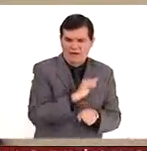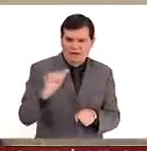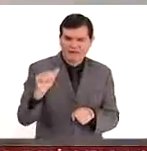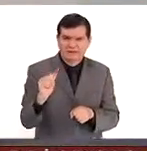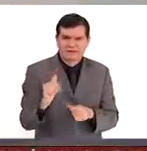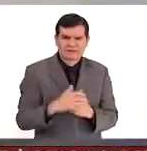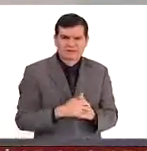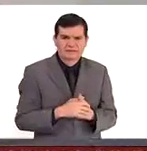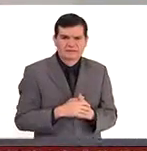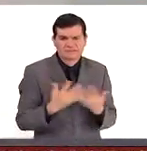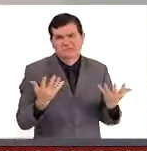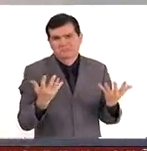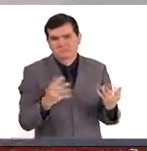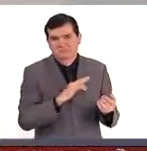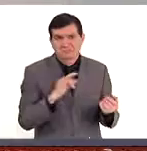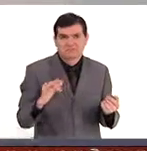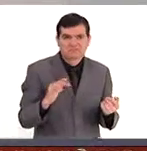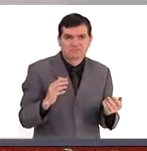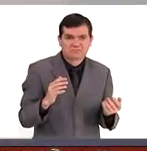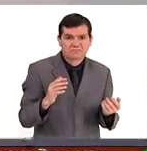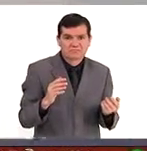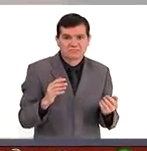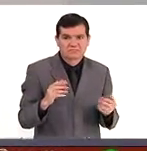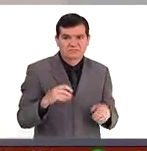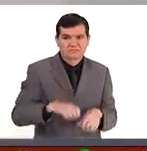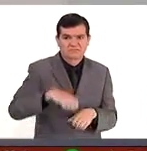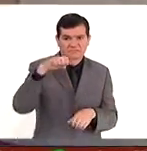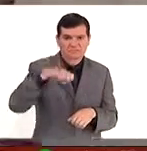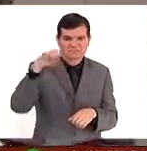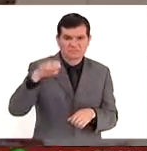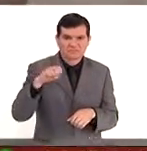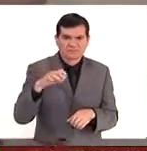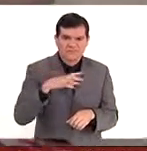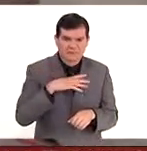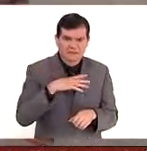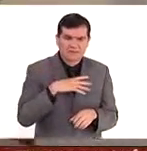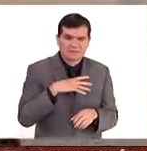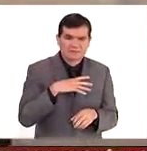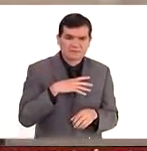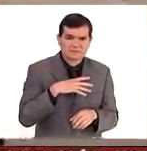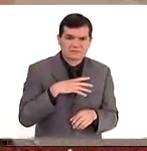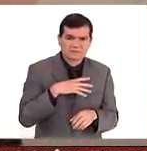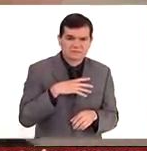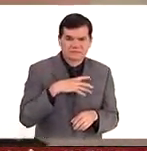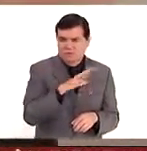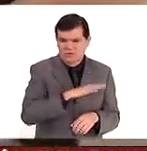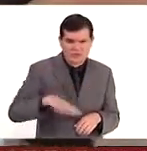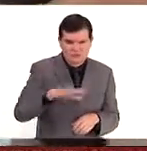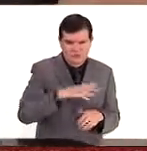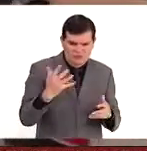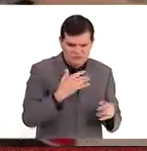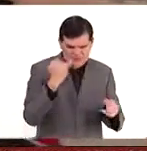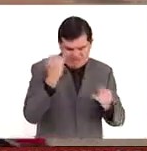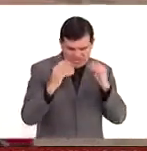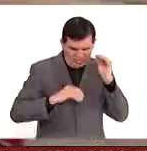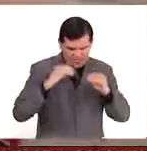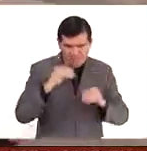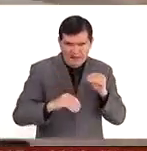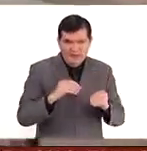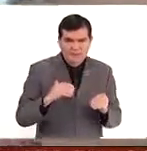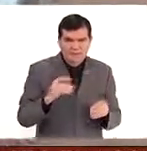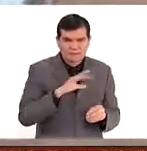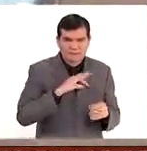los, híjole, hasta bastante grandecitos, todos desarrollan cosas, todos tienen